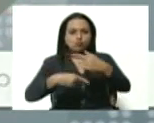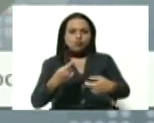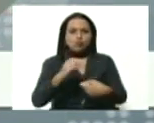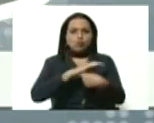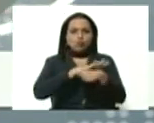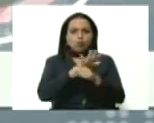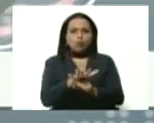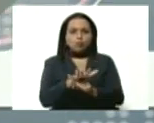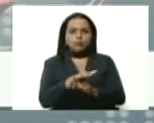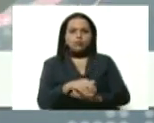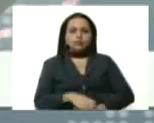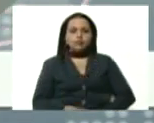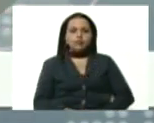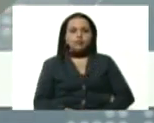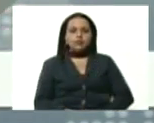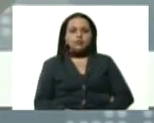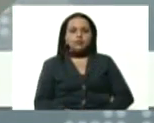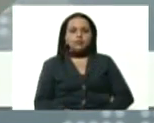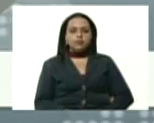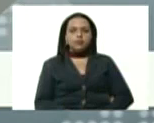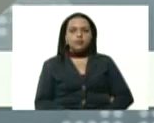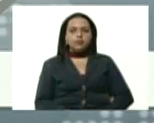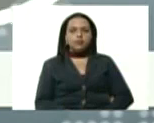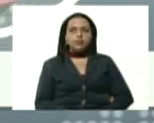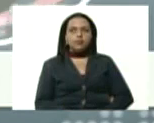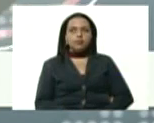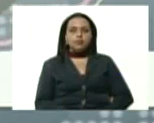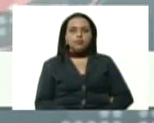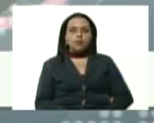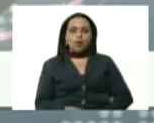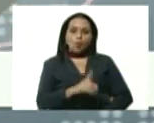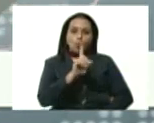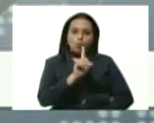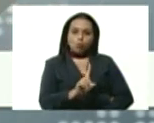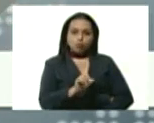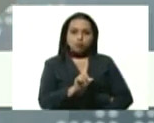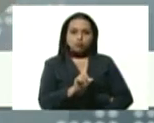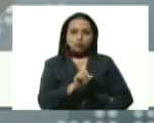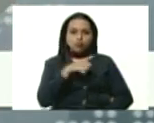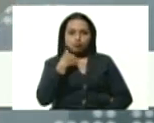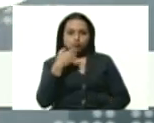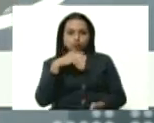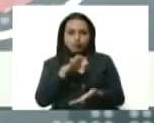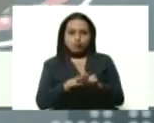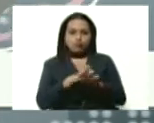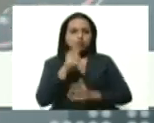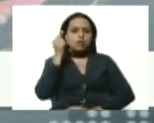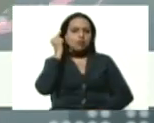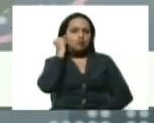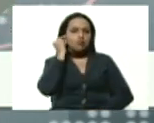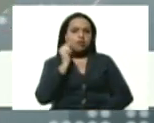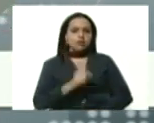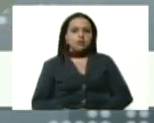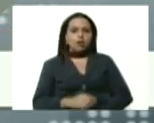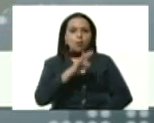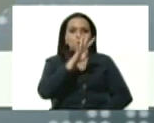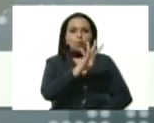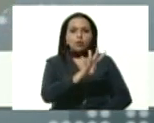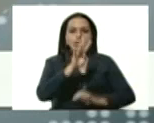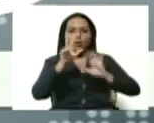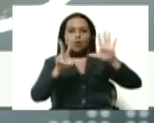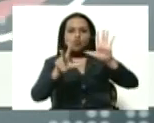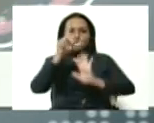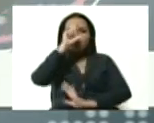infección por COVID-19. En primer lugar, se trata de una señora de 48 años